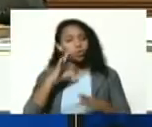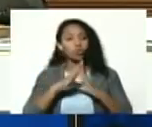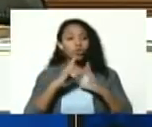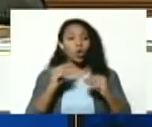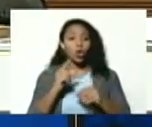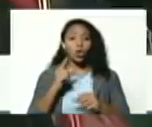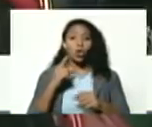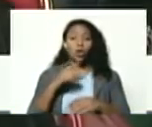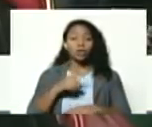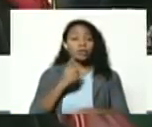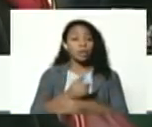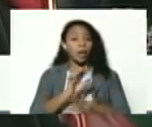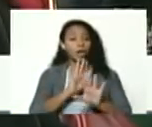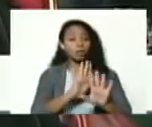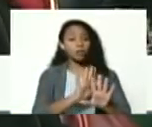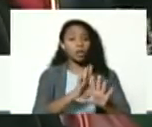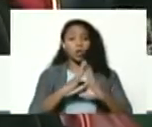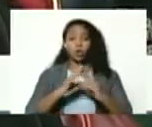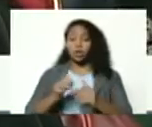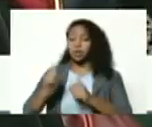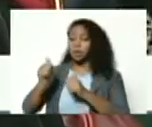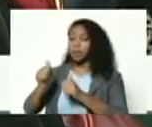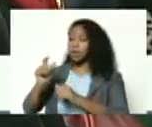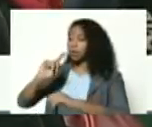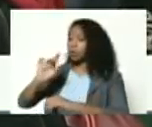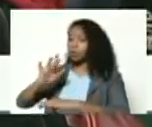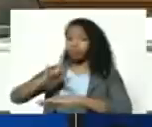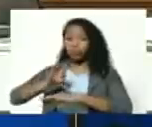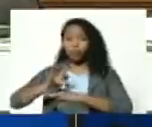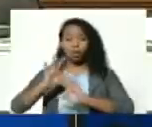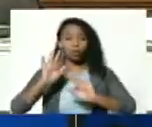como está todo está bien y no debe ser tocado